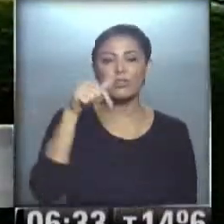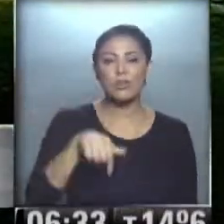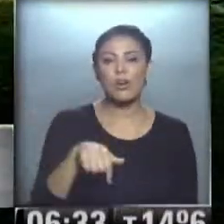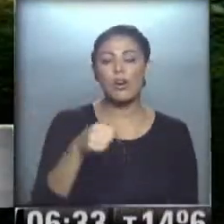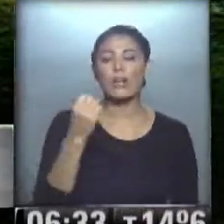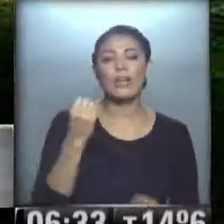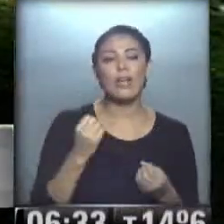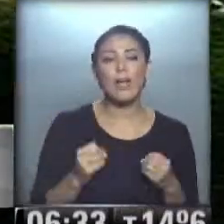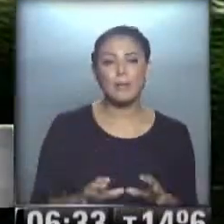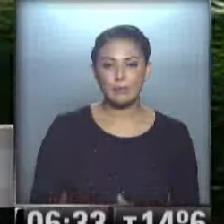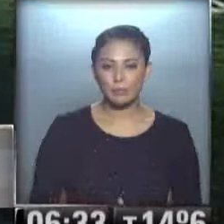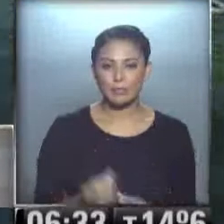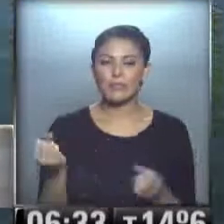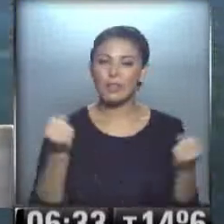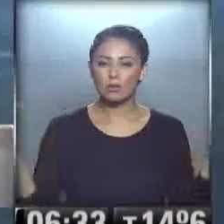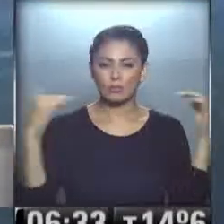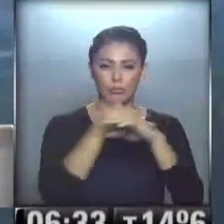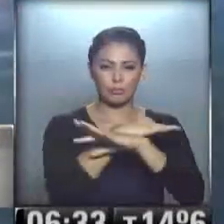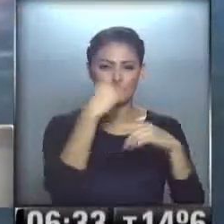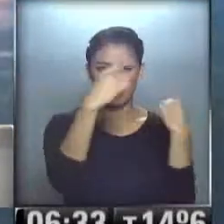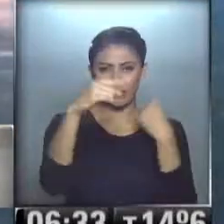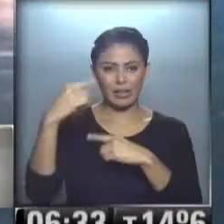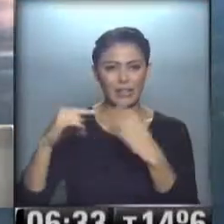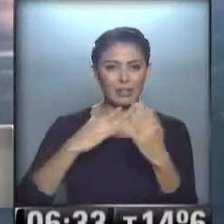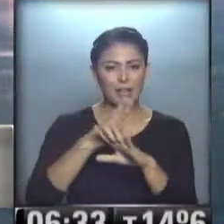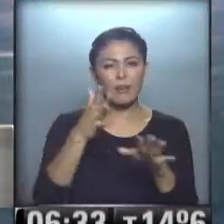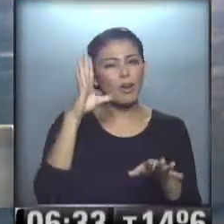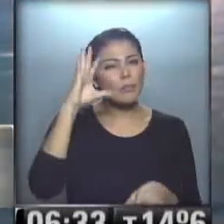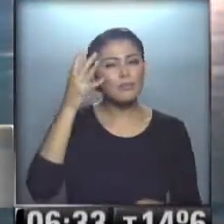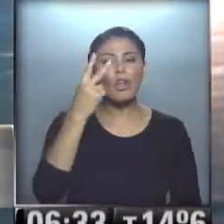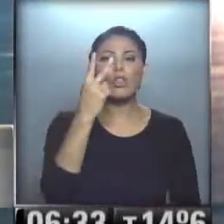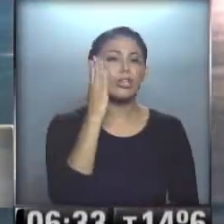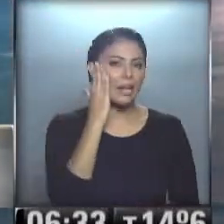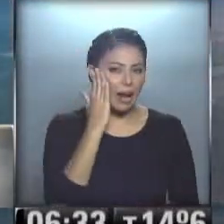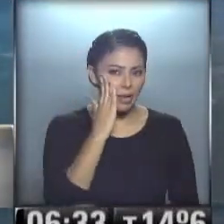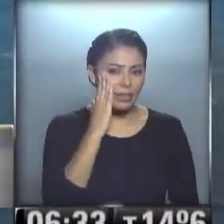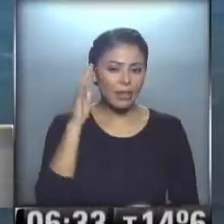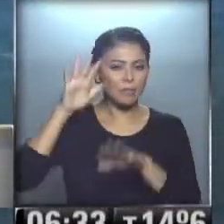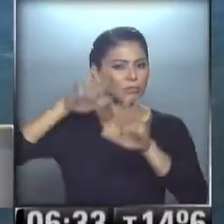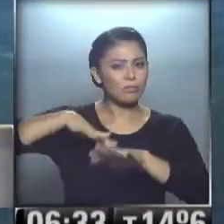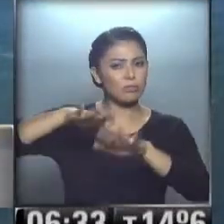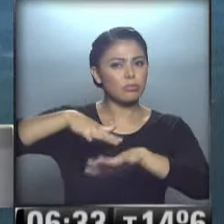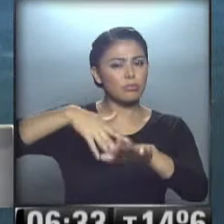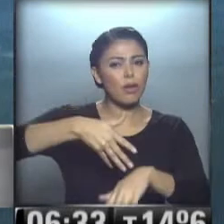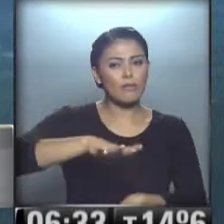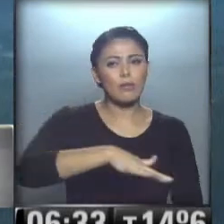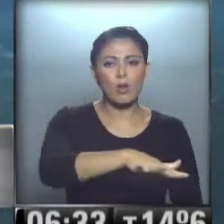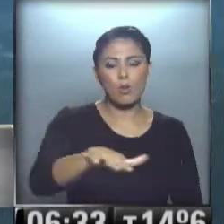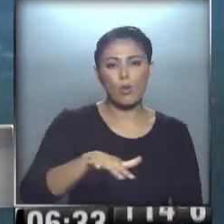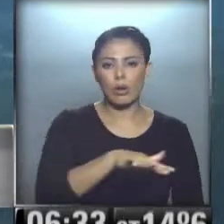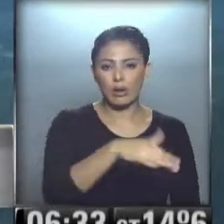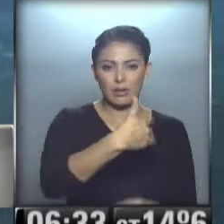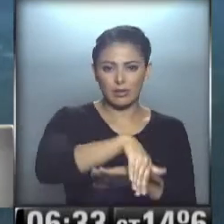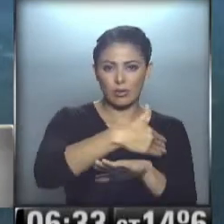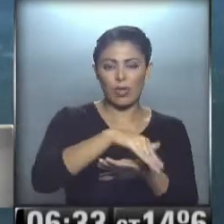que comienza... ...con bastante tránsito ya en los ingresos... ...recuerden que alrededor de las 14 está prevista una concentración... ...que va a afectar la zona de